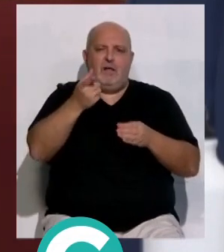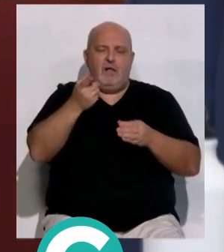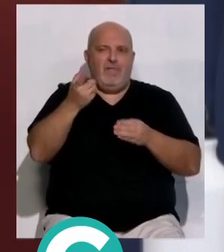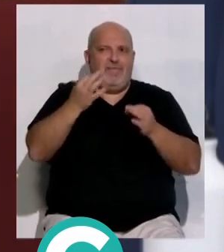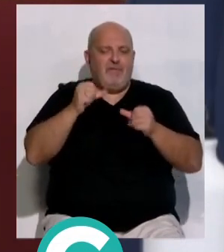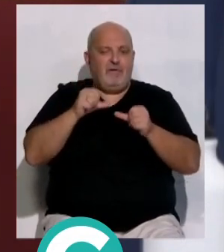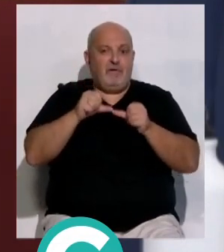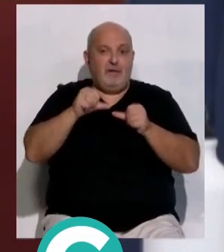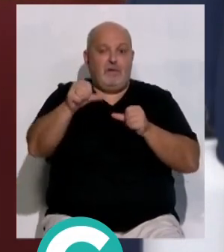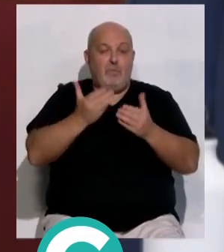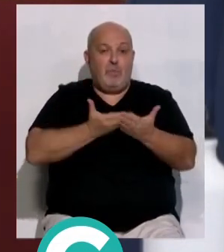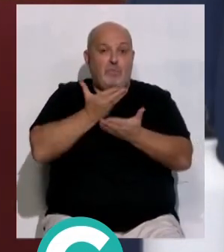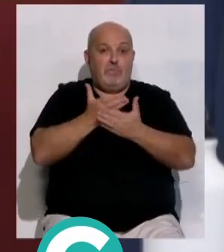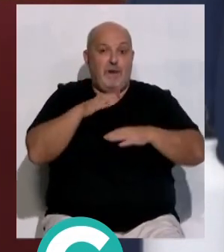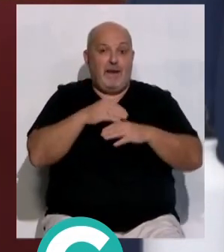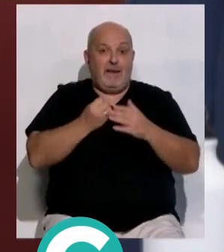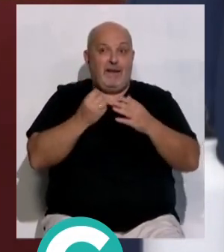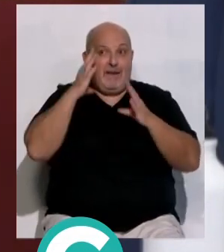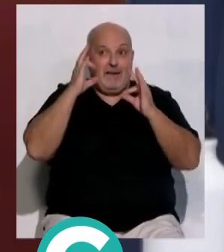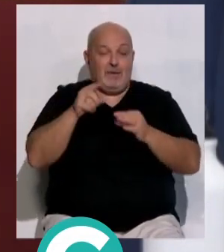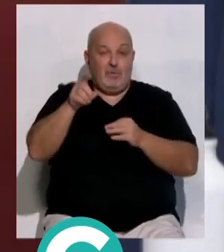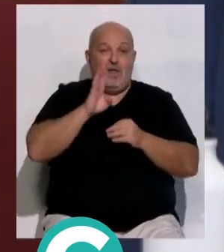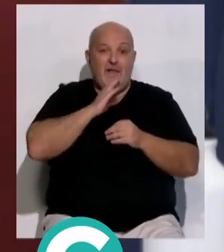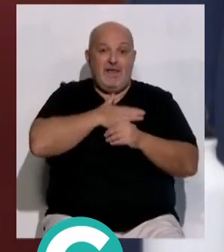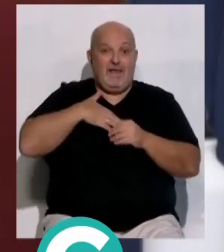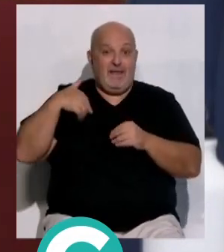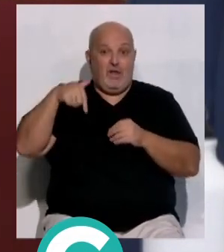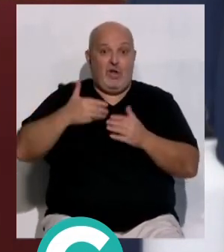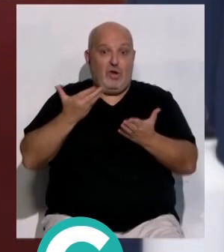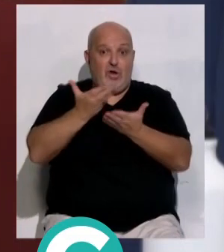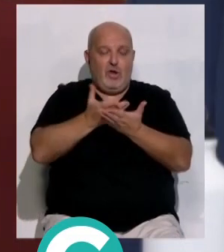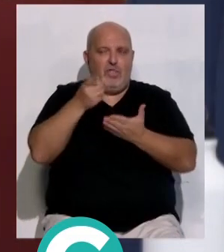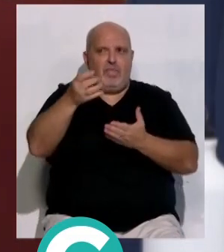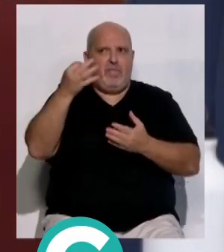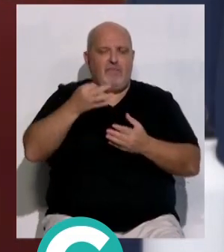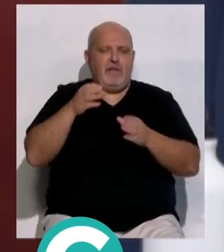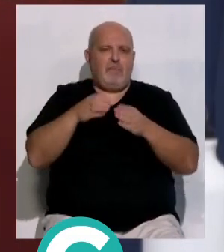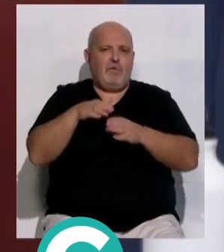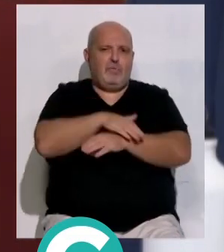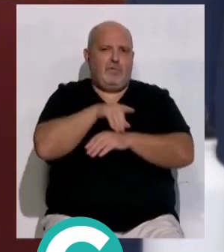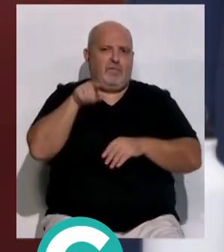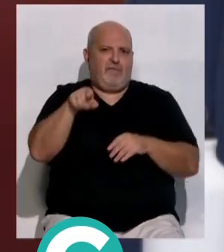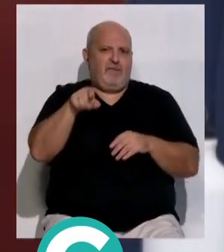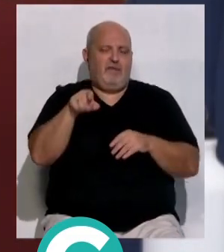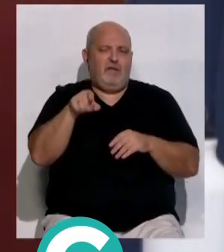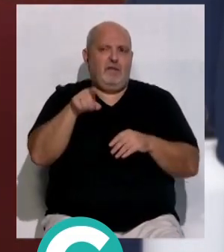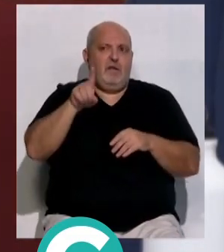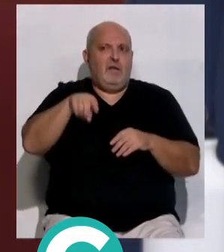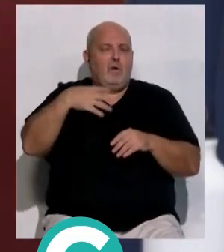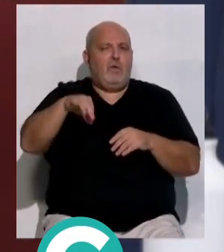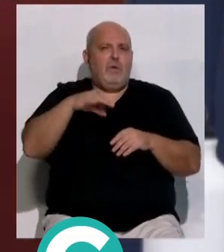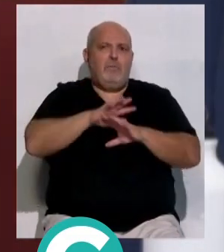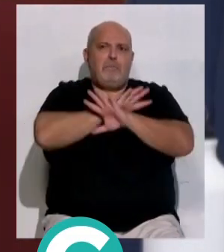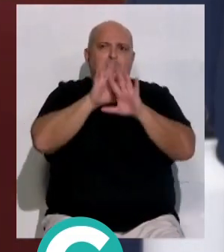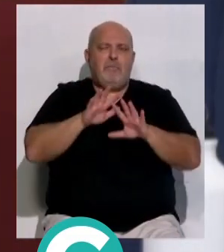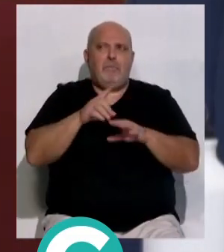traer. Es decir, para hacer una propuesta, para creer en la propuesta que usted ha traído hoy aquí, usted ya es equipo de gobierno. Por lo tanto, no solamente puede quedar